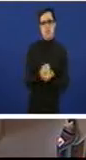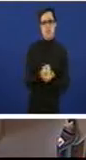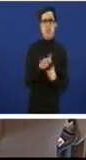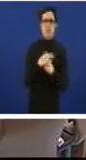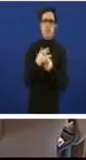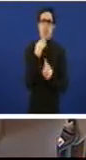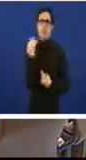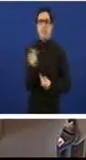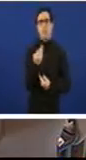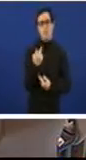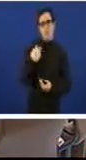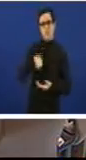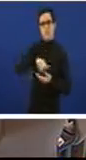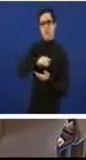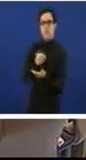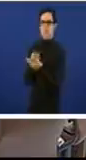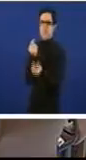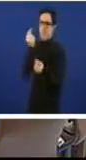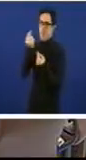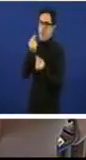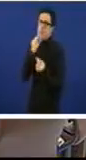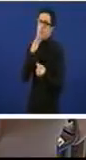manter o emprego e para ser arrego. Nada máis.